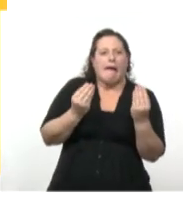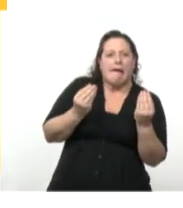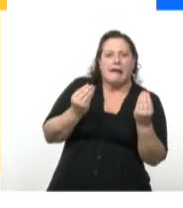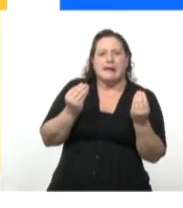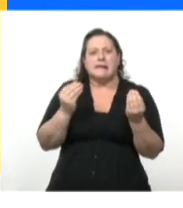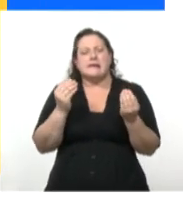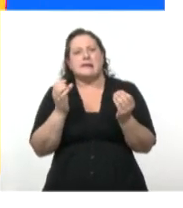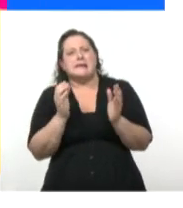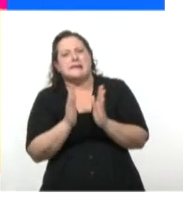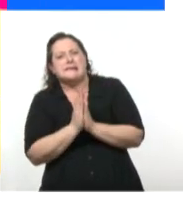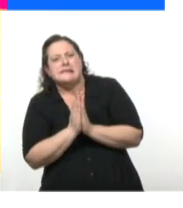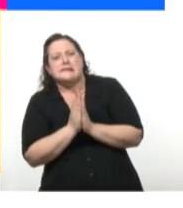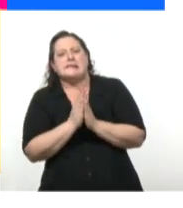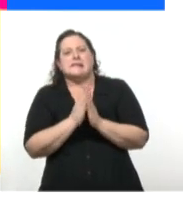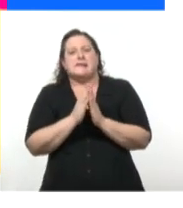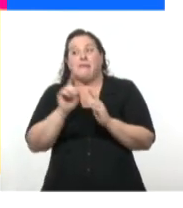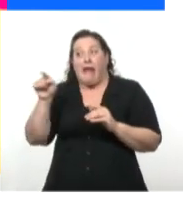él, soy un demente.